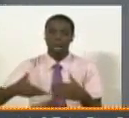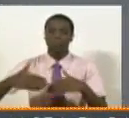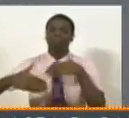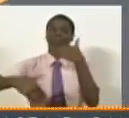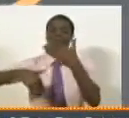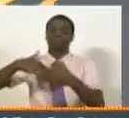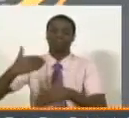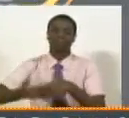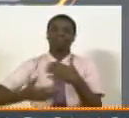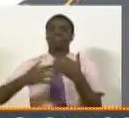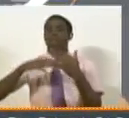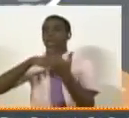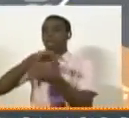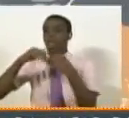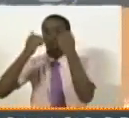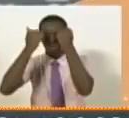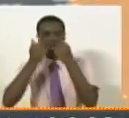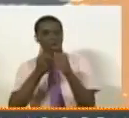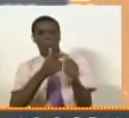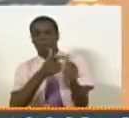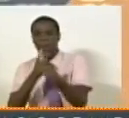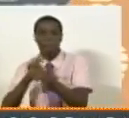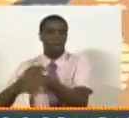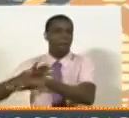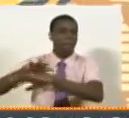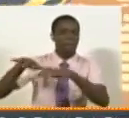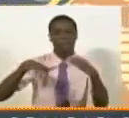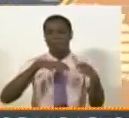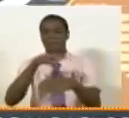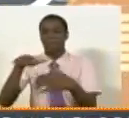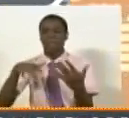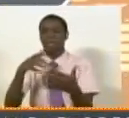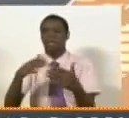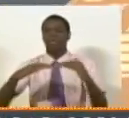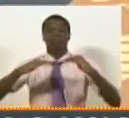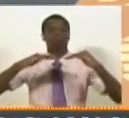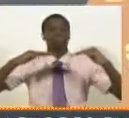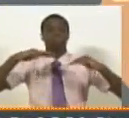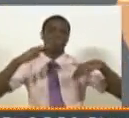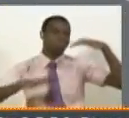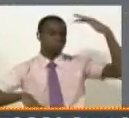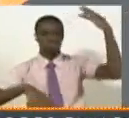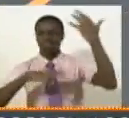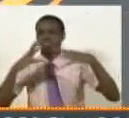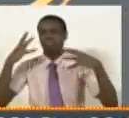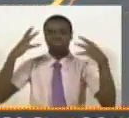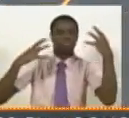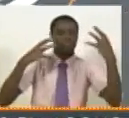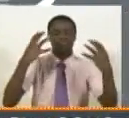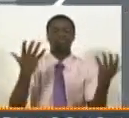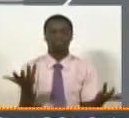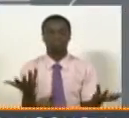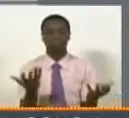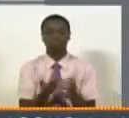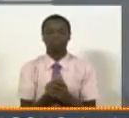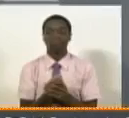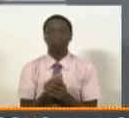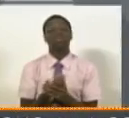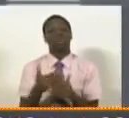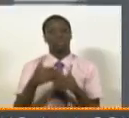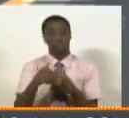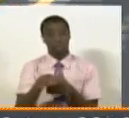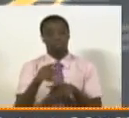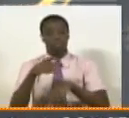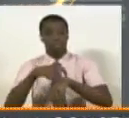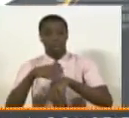a la violencia, a la desestabilización. Bueno, nosotros en las próximas horas informaremos, una